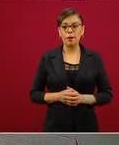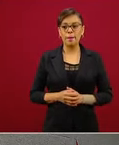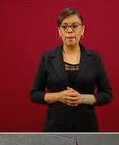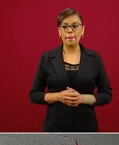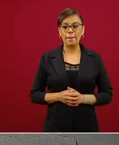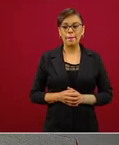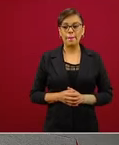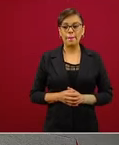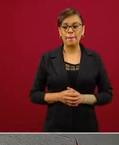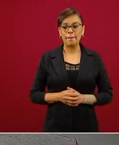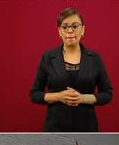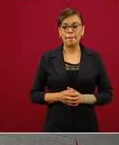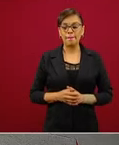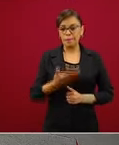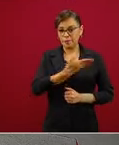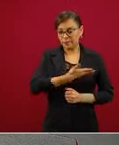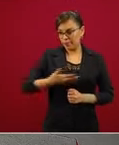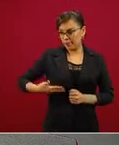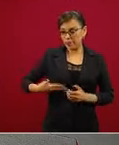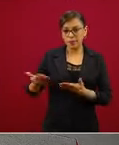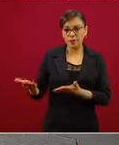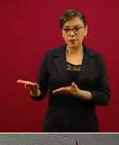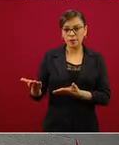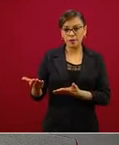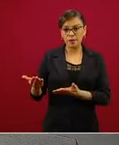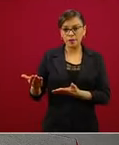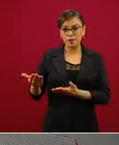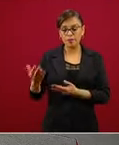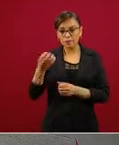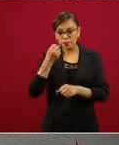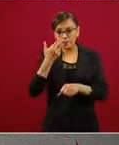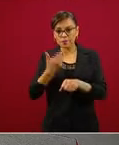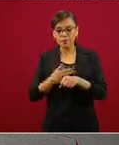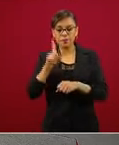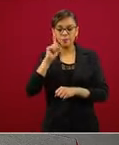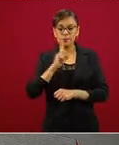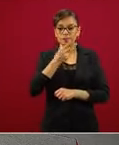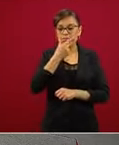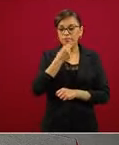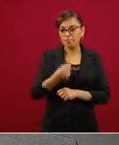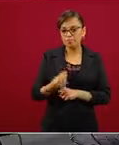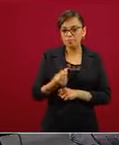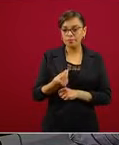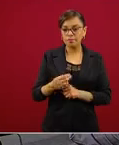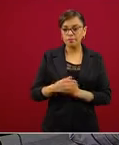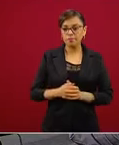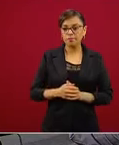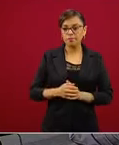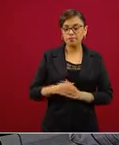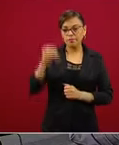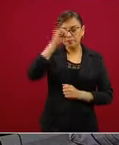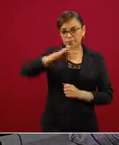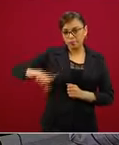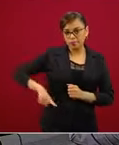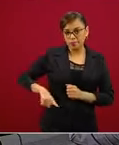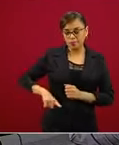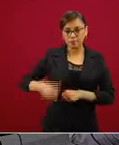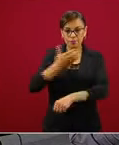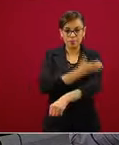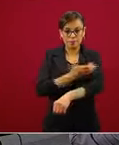Señor presidente, secretarias, secretarios, jefes de gobierno, compañeros gobernadores,